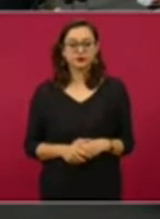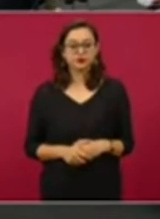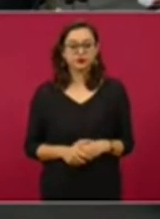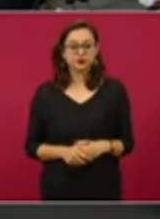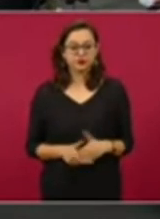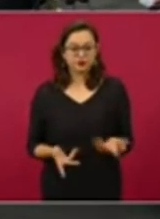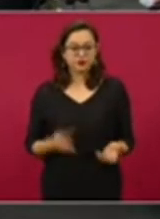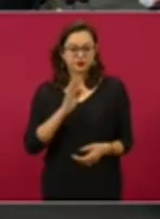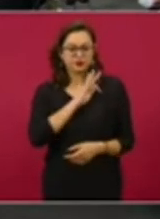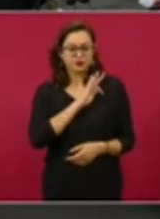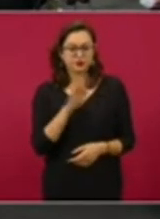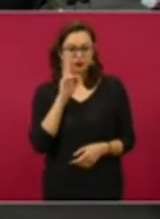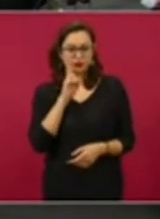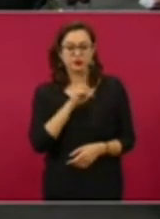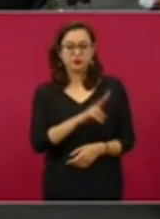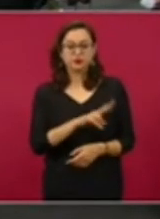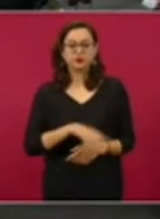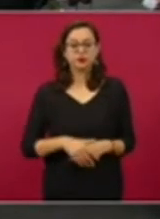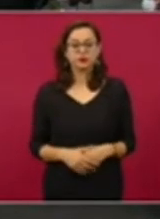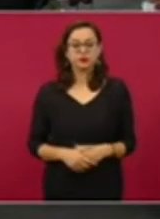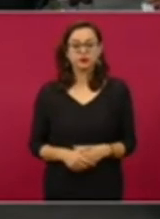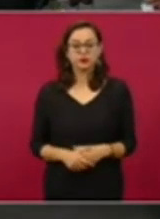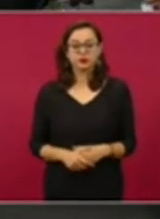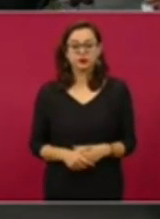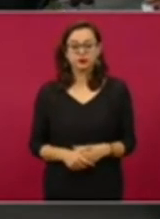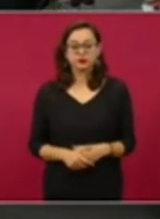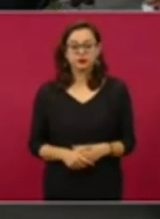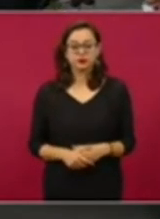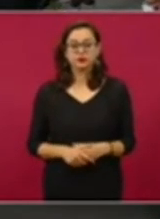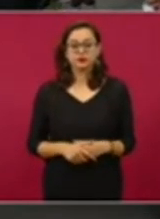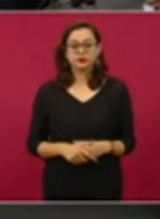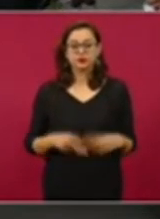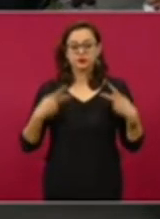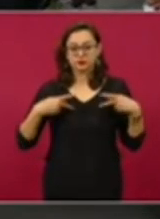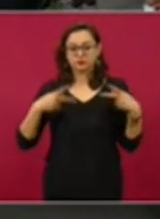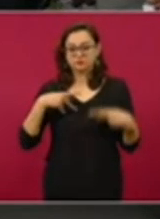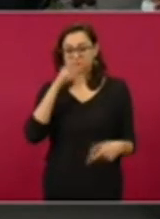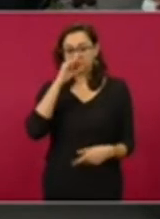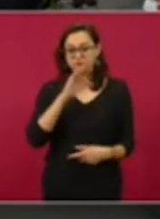en fallecimientos.